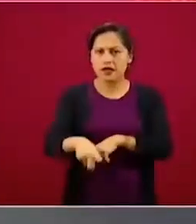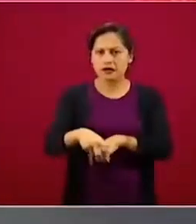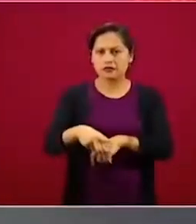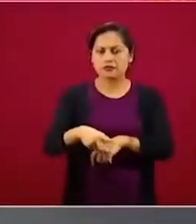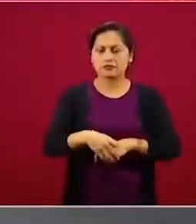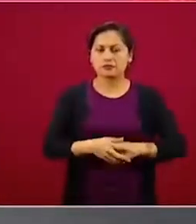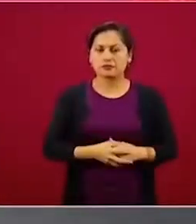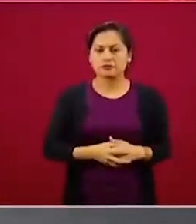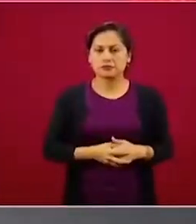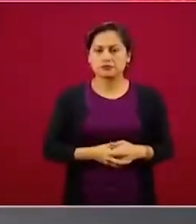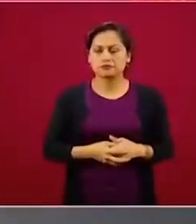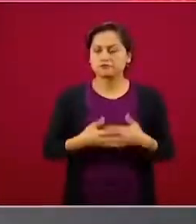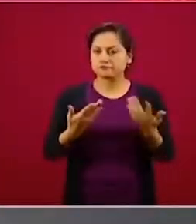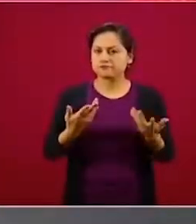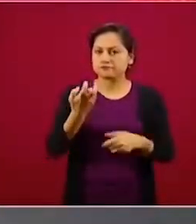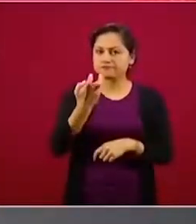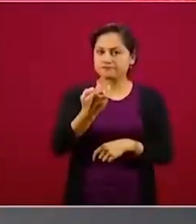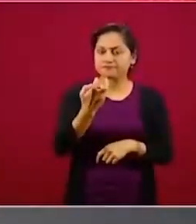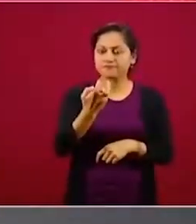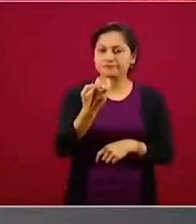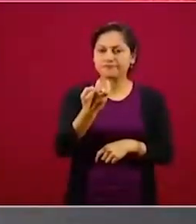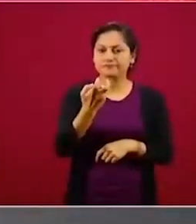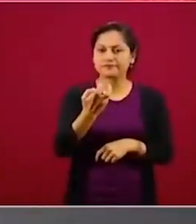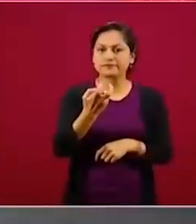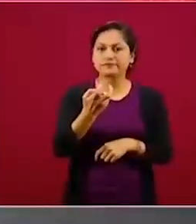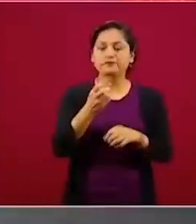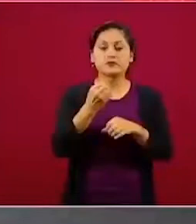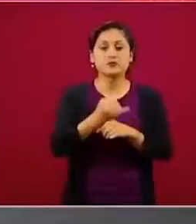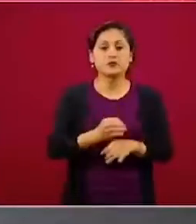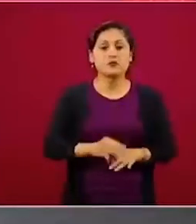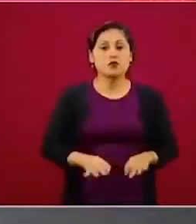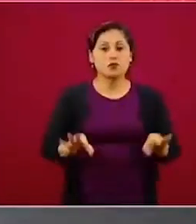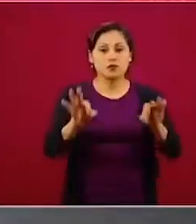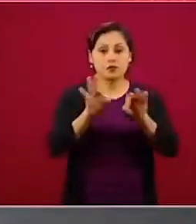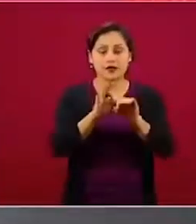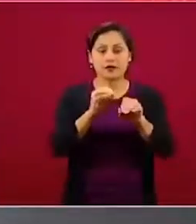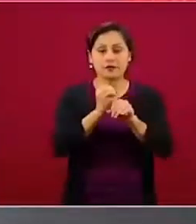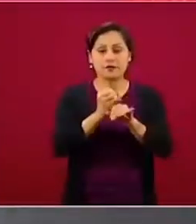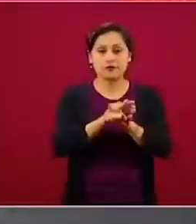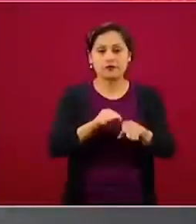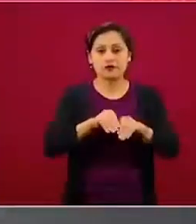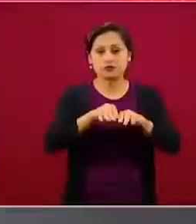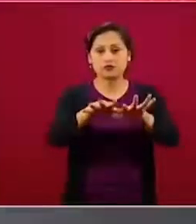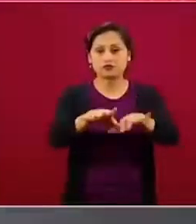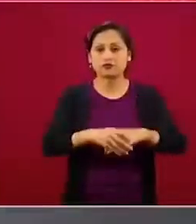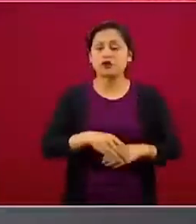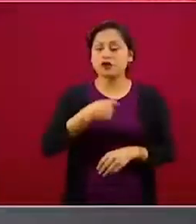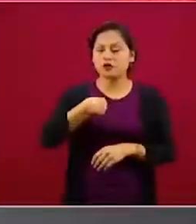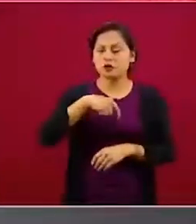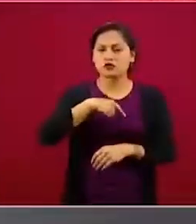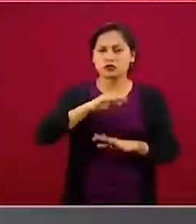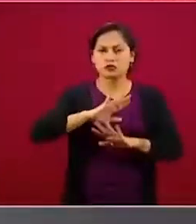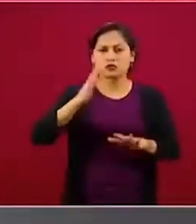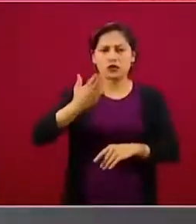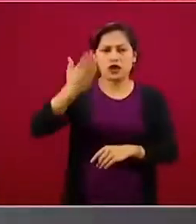Ya hemos hablado de cómo han querido